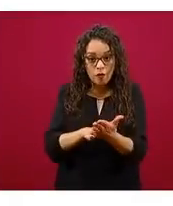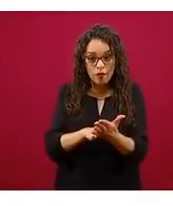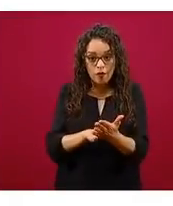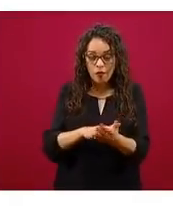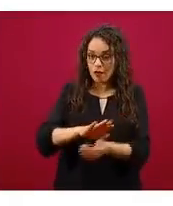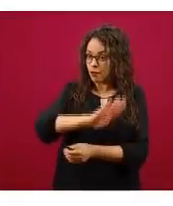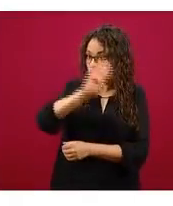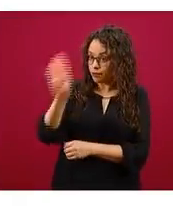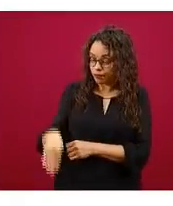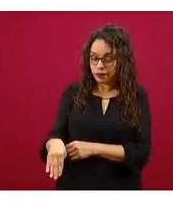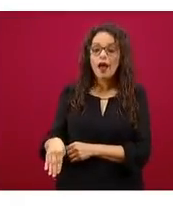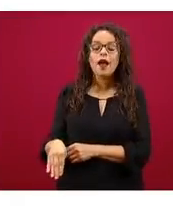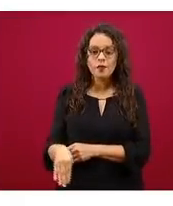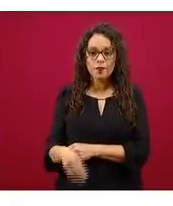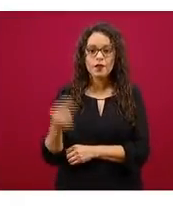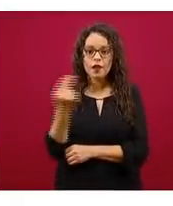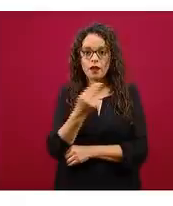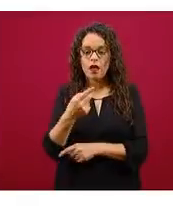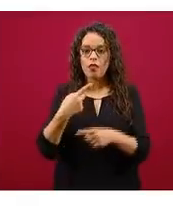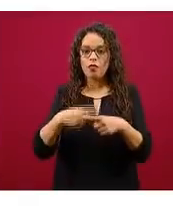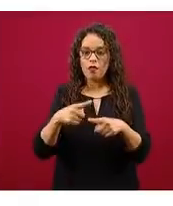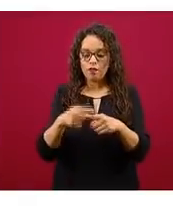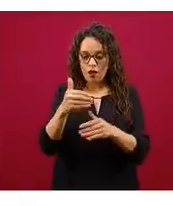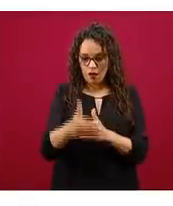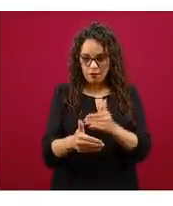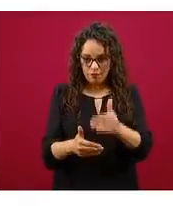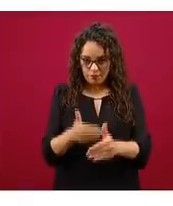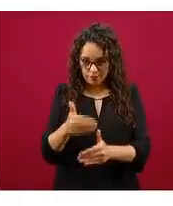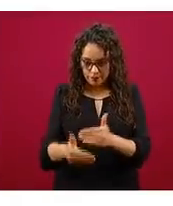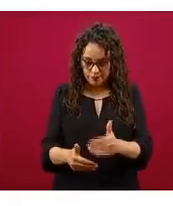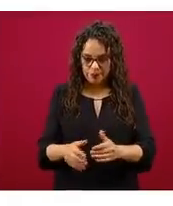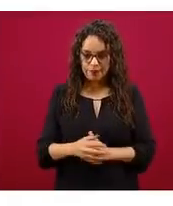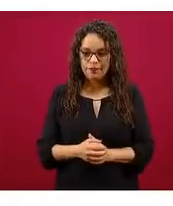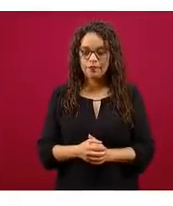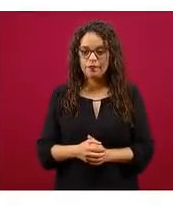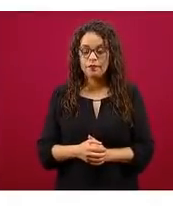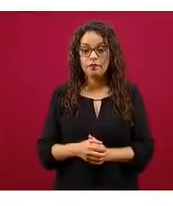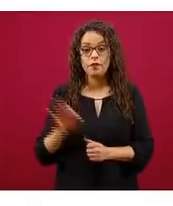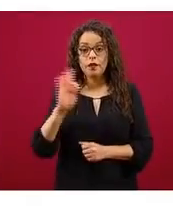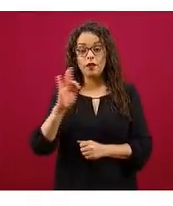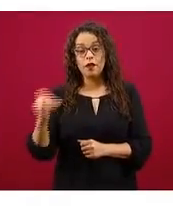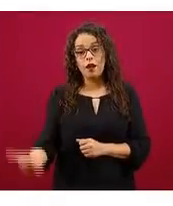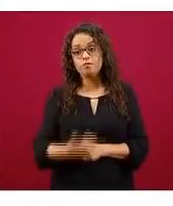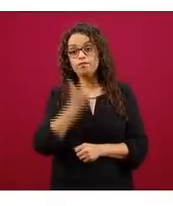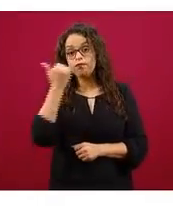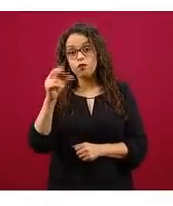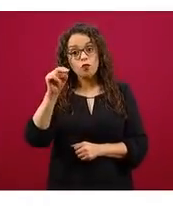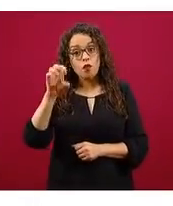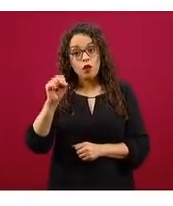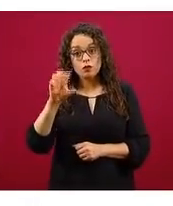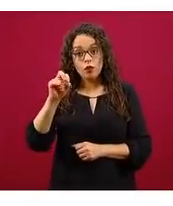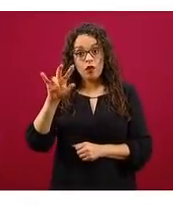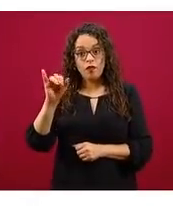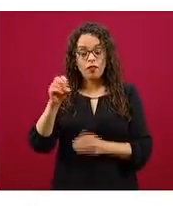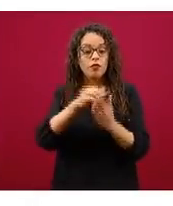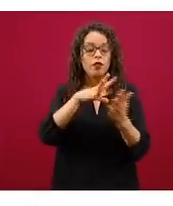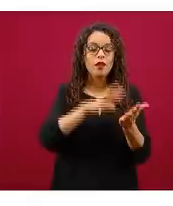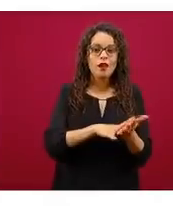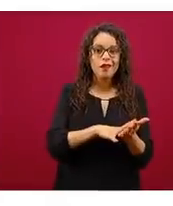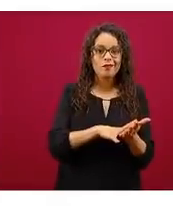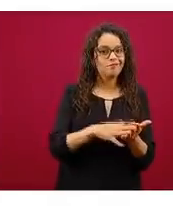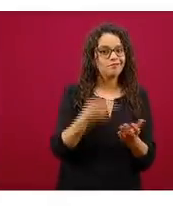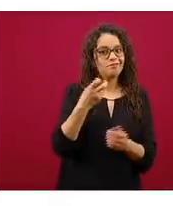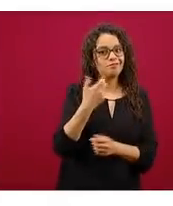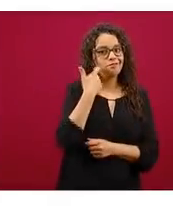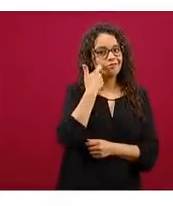No queremos registrar defunciones como COVID que no lo sean, ni tampoco queremos dejar fuera ninguna